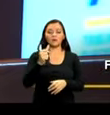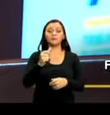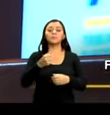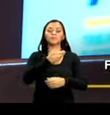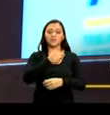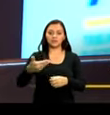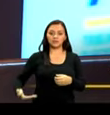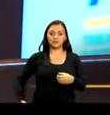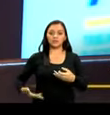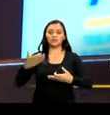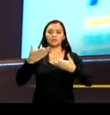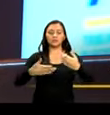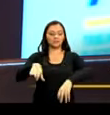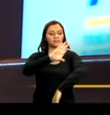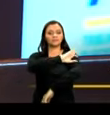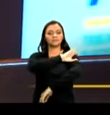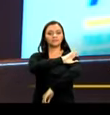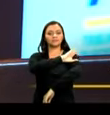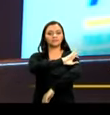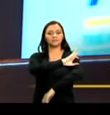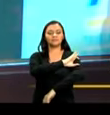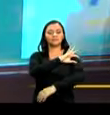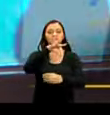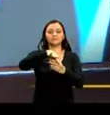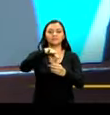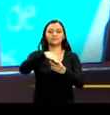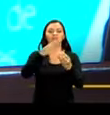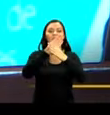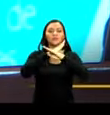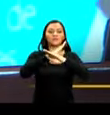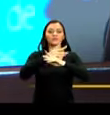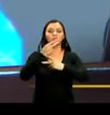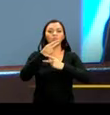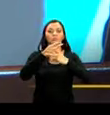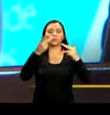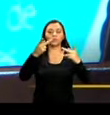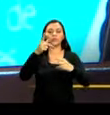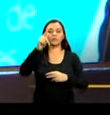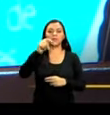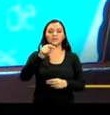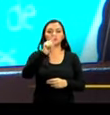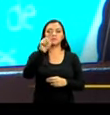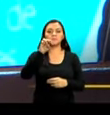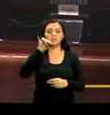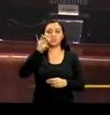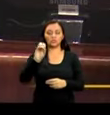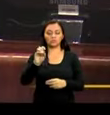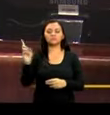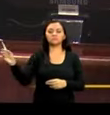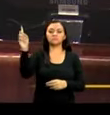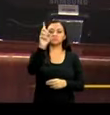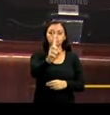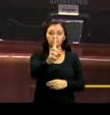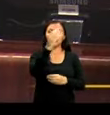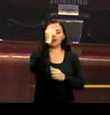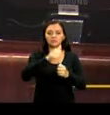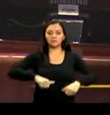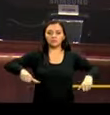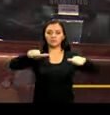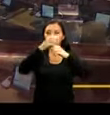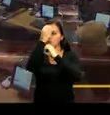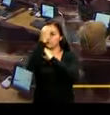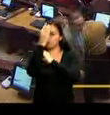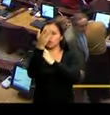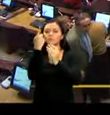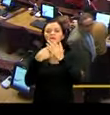el presidente del Tribunal Contencioso Electoral, Patricio Baca, y el defensor público, Ernesto Pazmiño, comparecieron ante la Asamblea Nacional